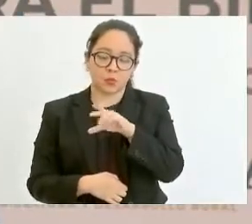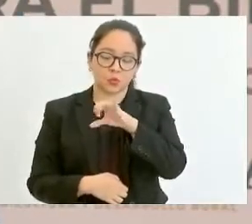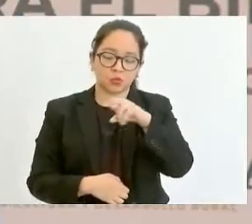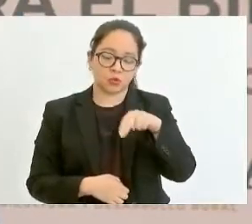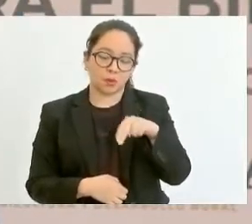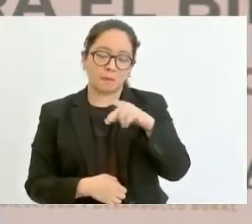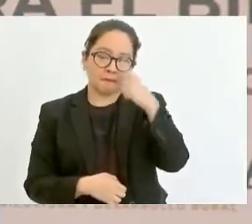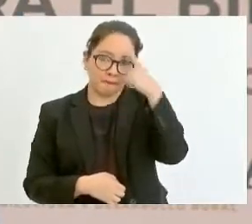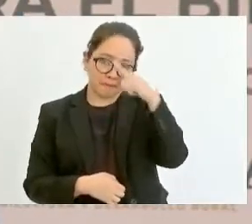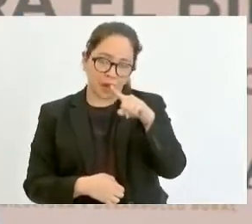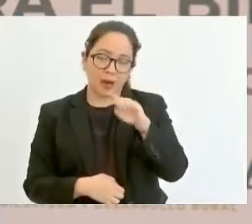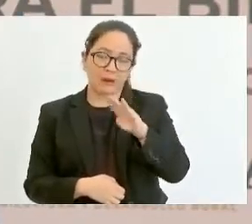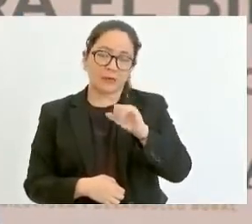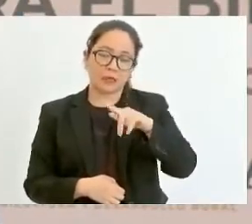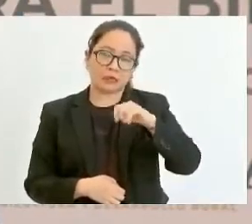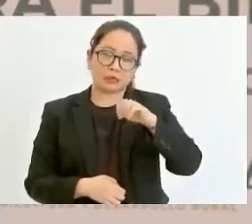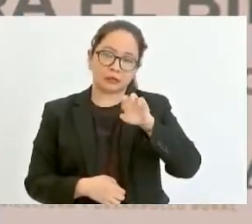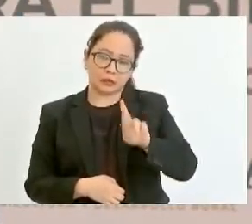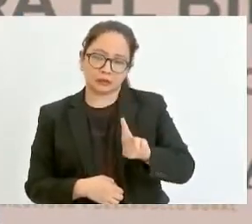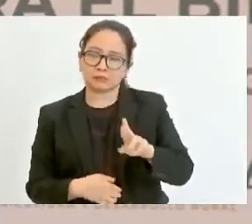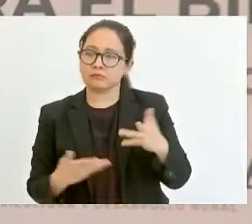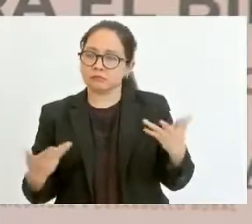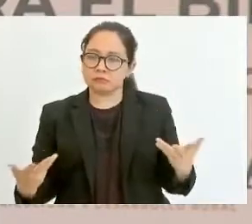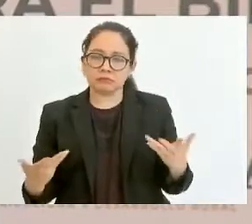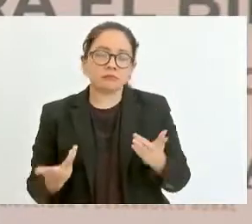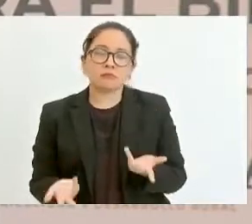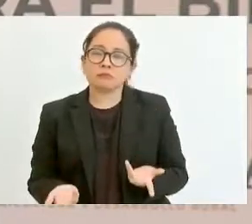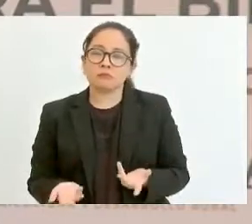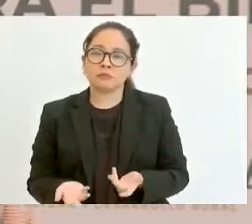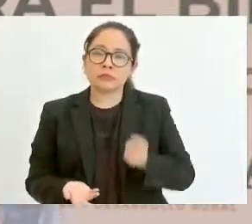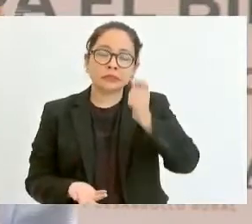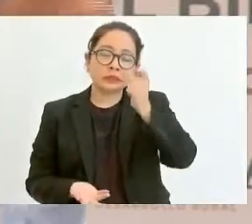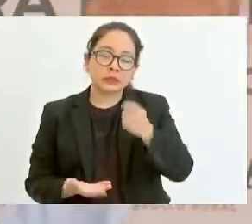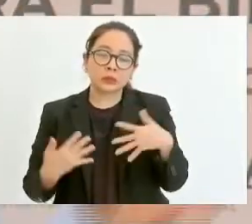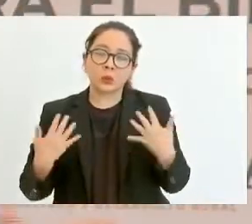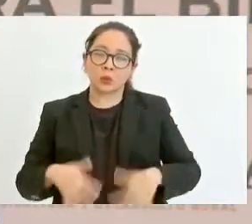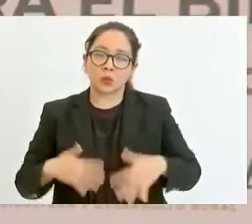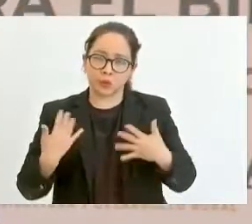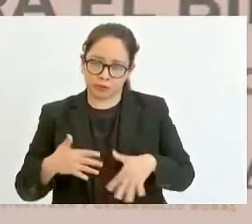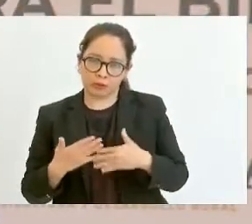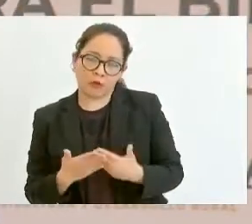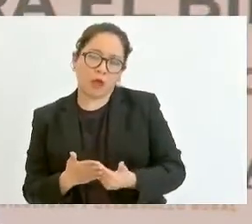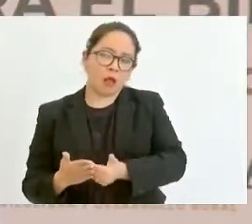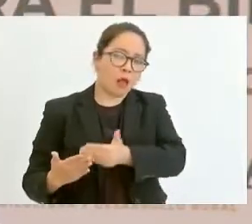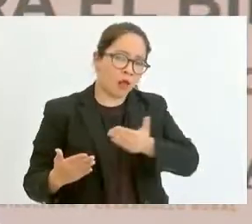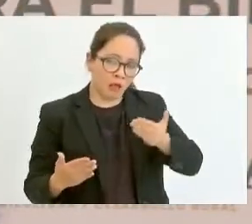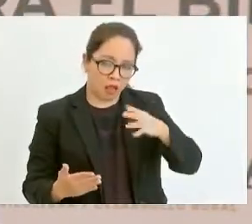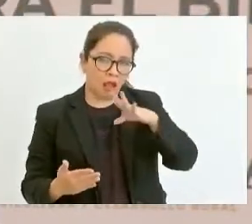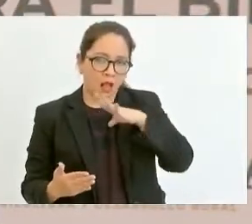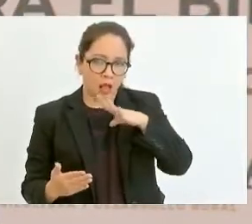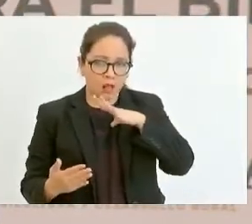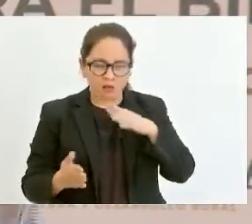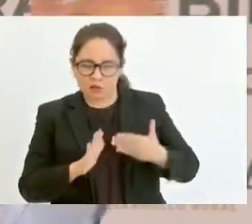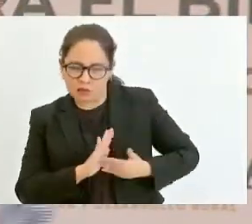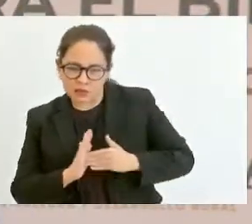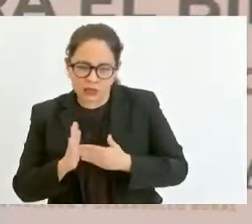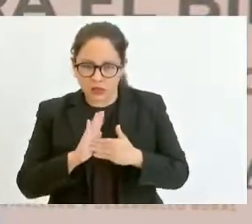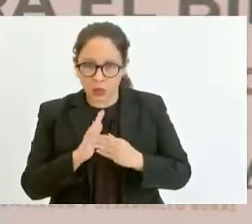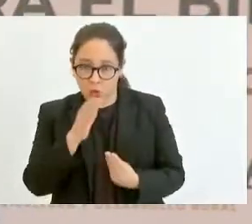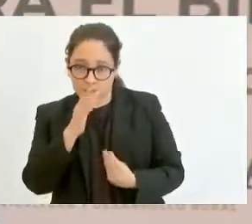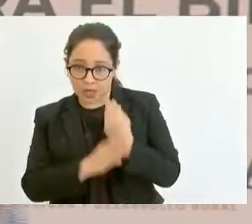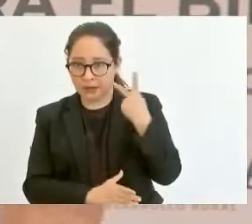Programa Producción para el Bienestar se ubica como parte de la estrategia de la nueva política